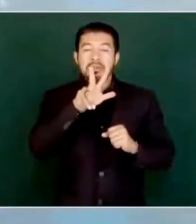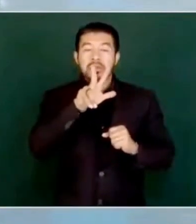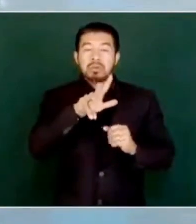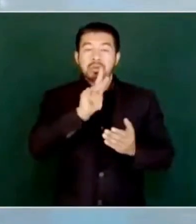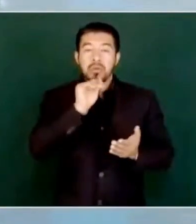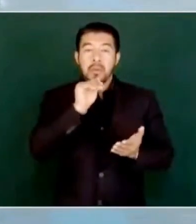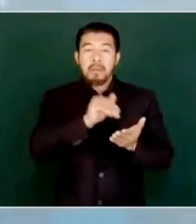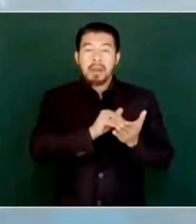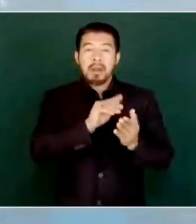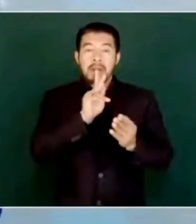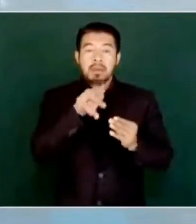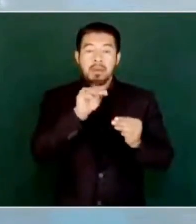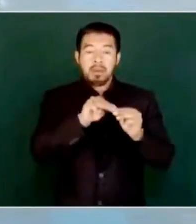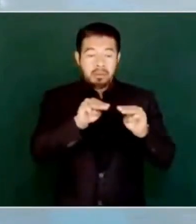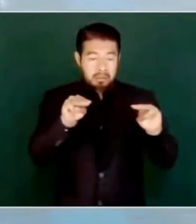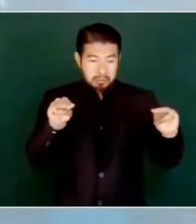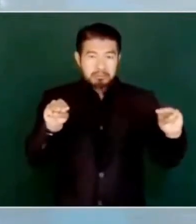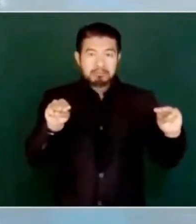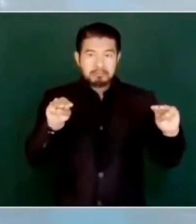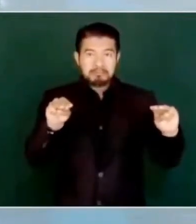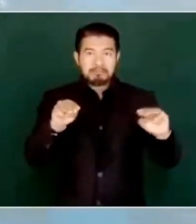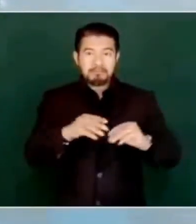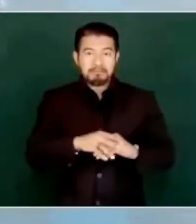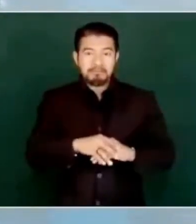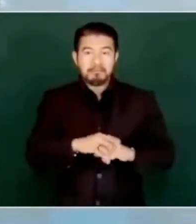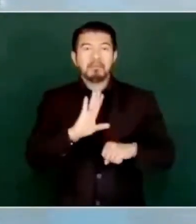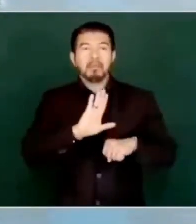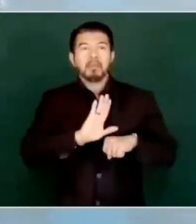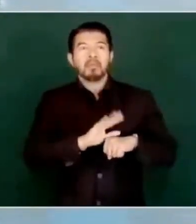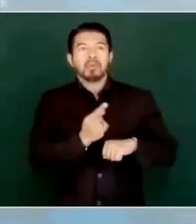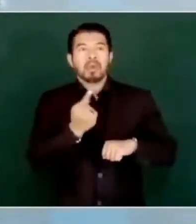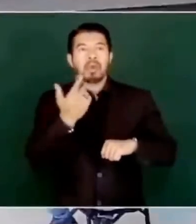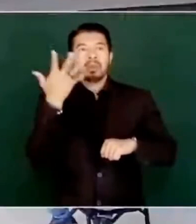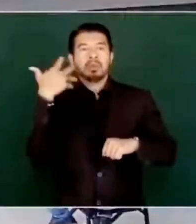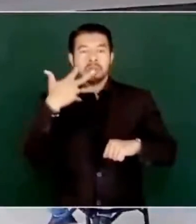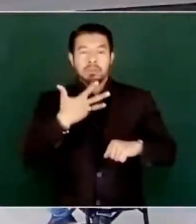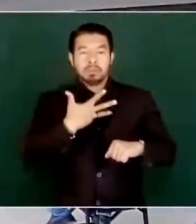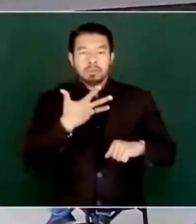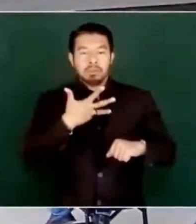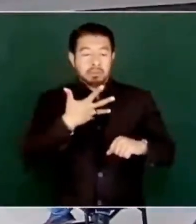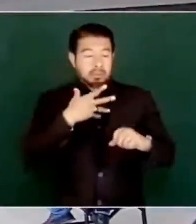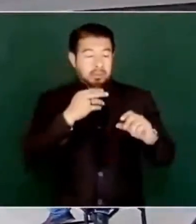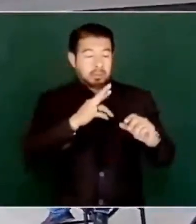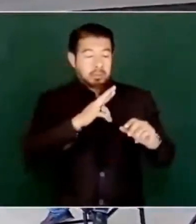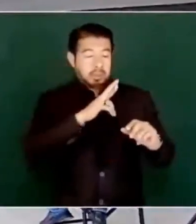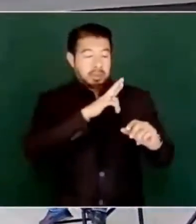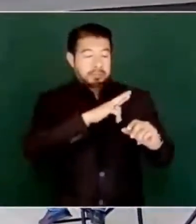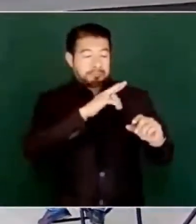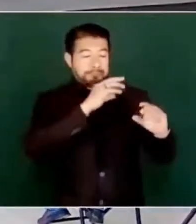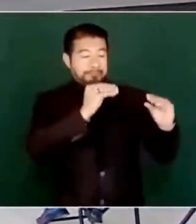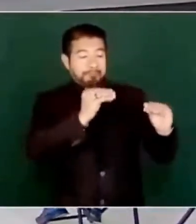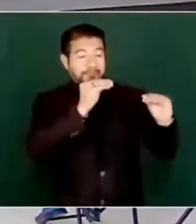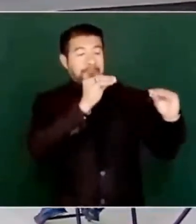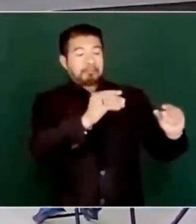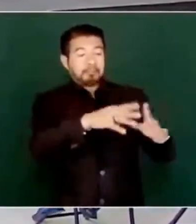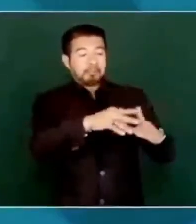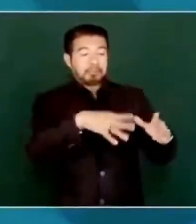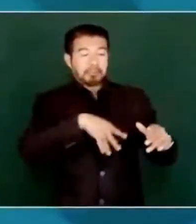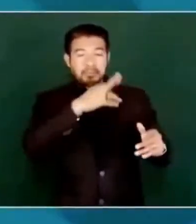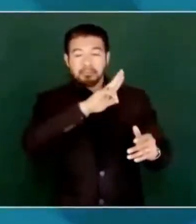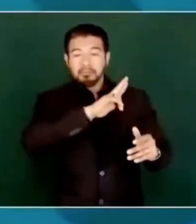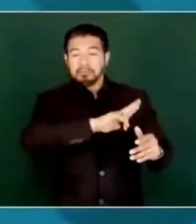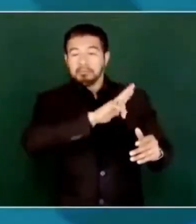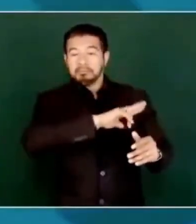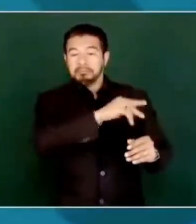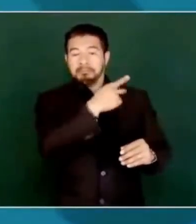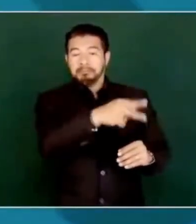porque en las concesiones que se entregaron se estableció que